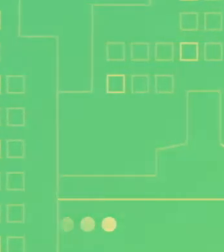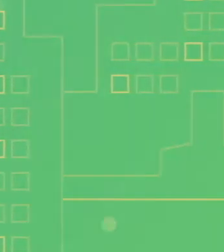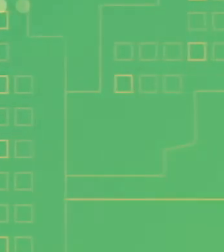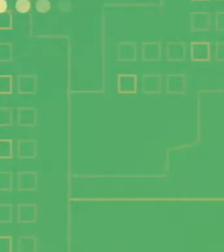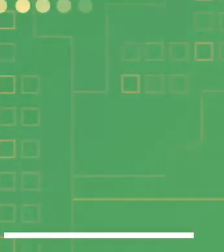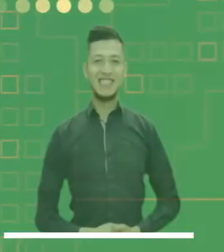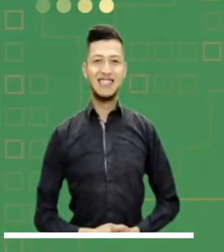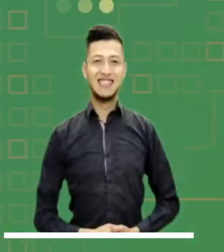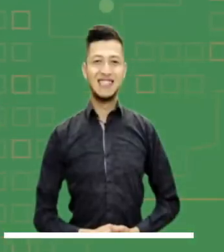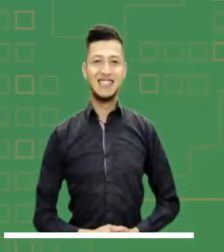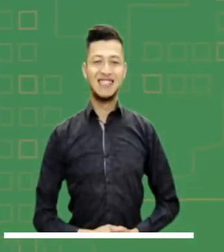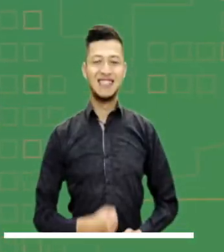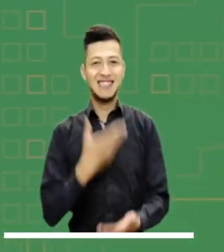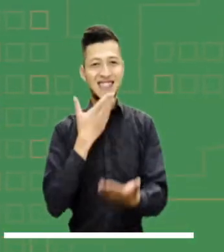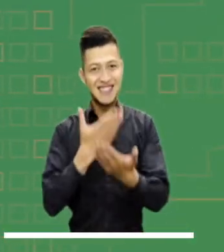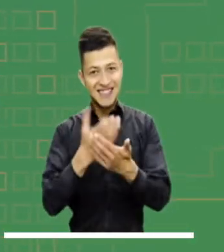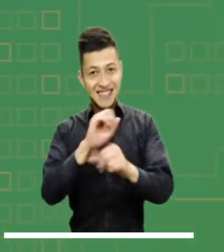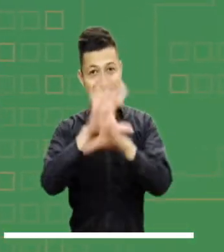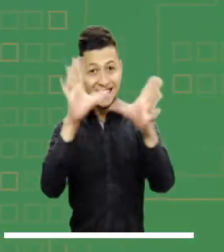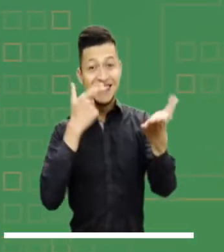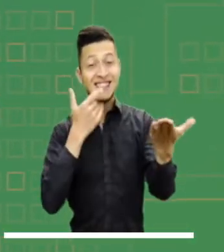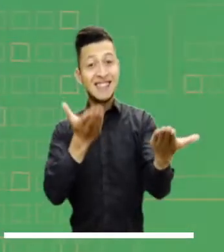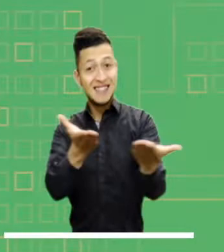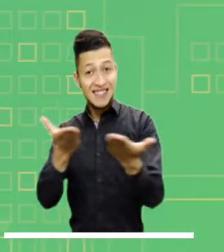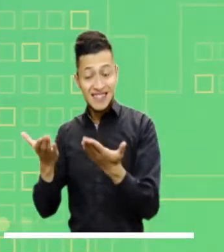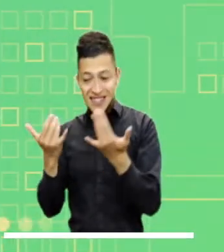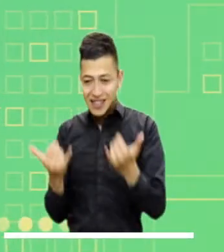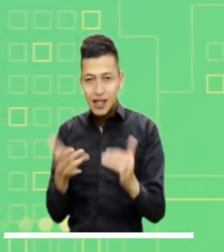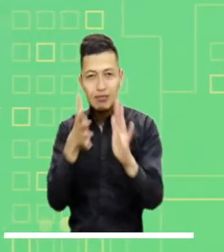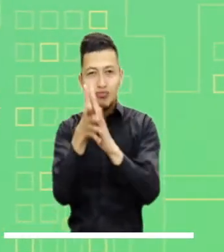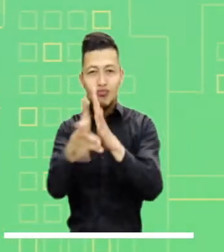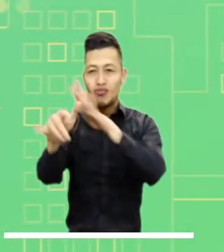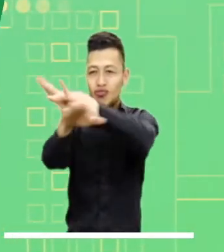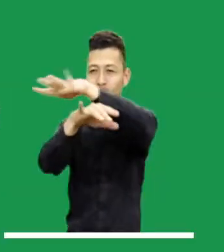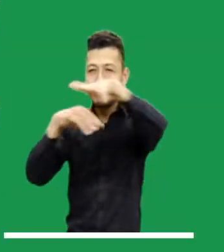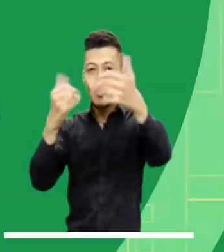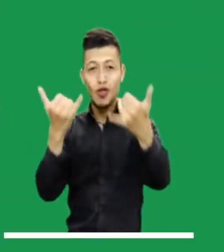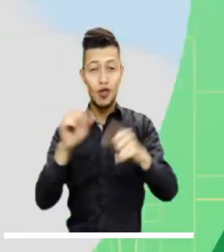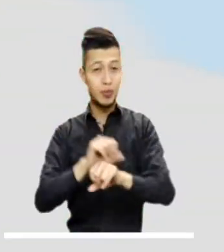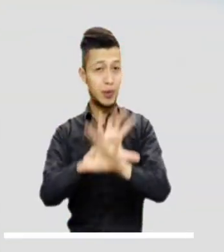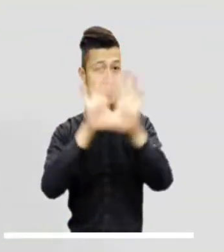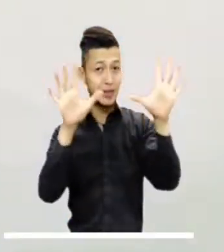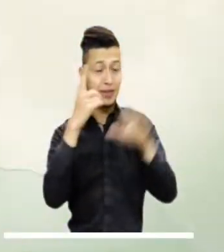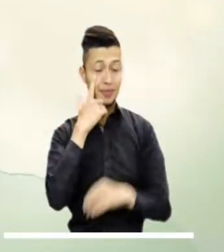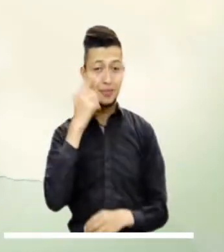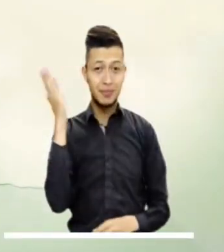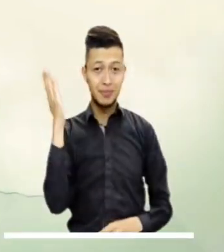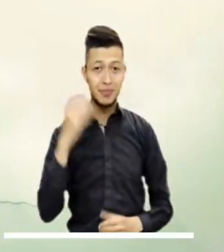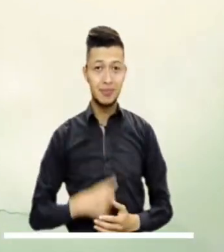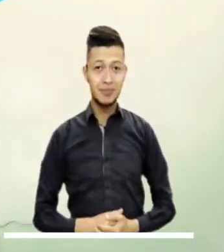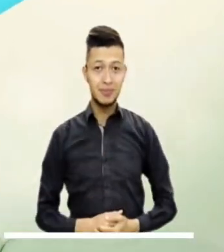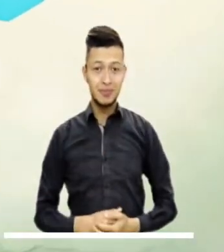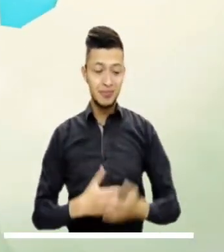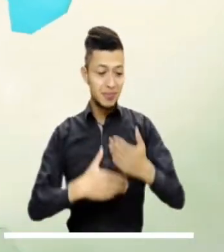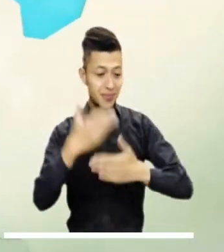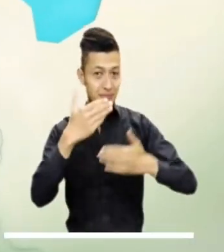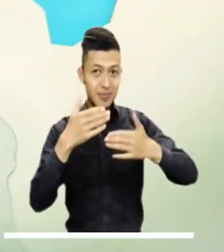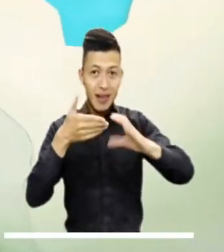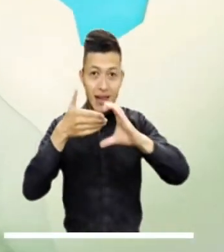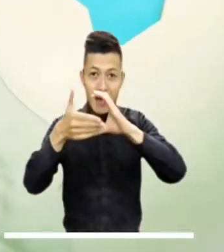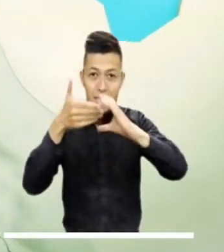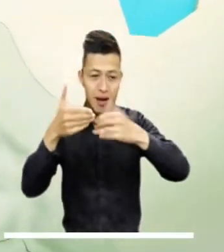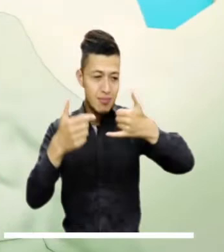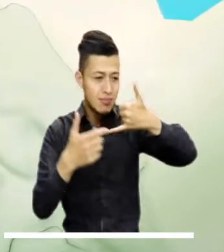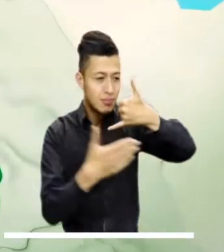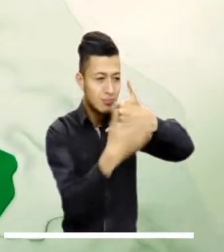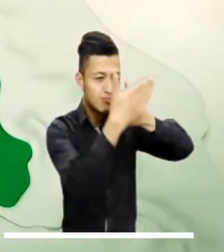Buenos días y bienvenidos a conocer el pronóstico del tiempo para la mañana de hoy. Empecemos este recorrido climático con el Caribe